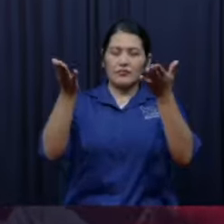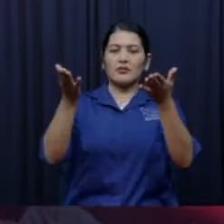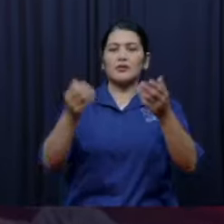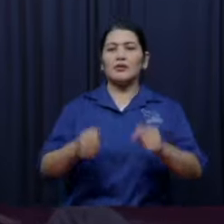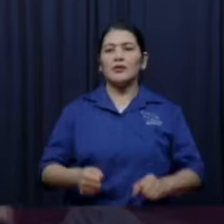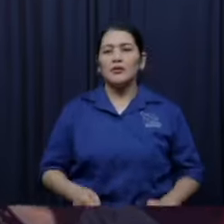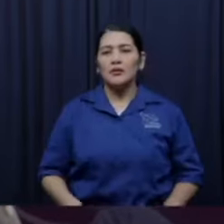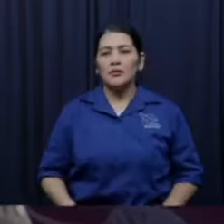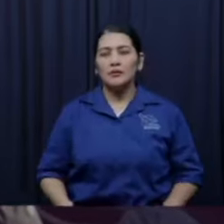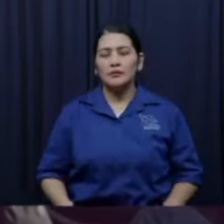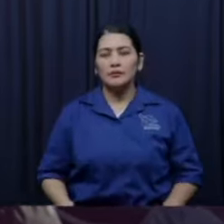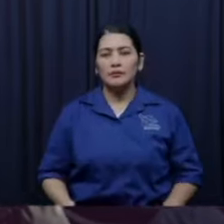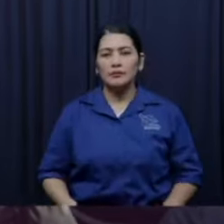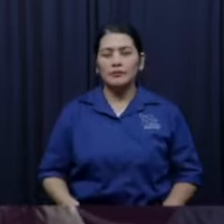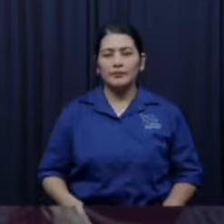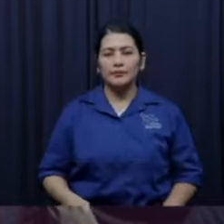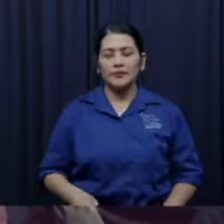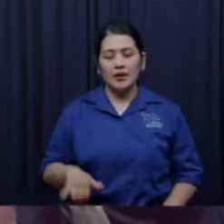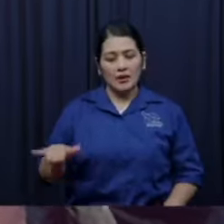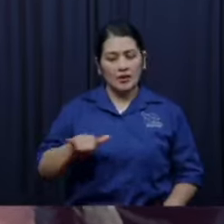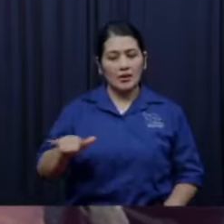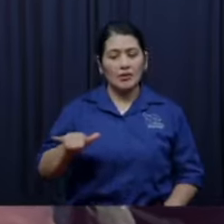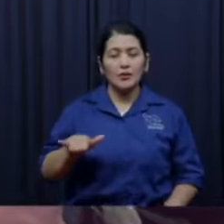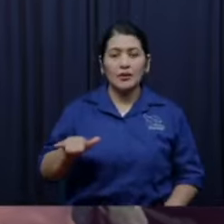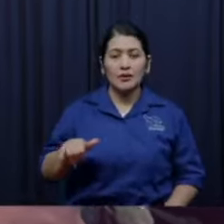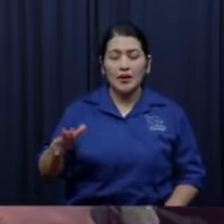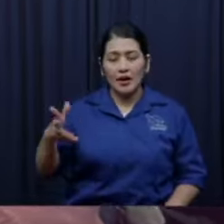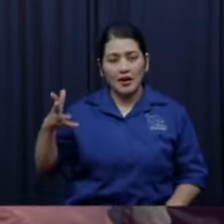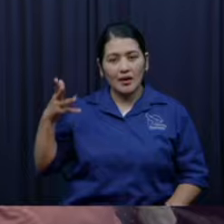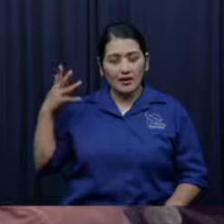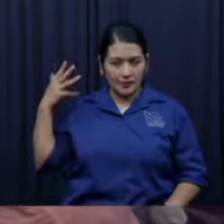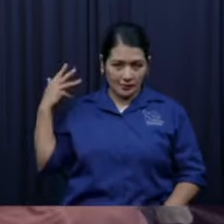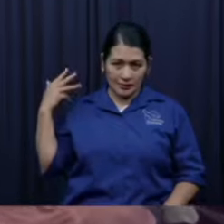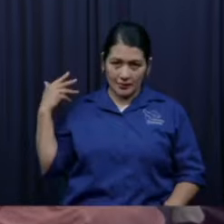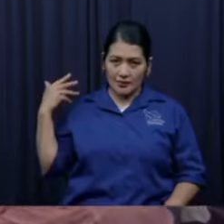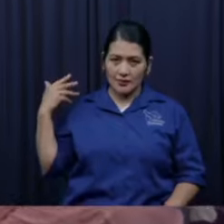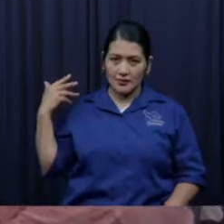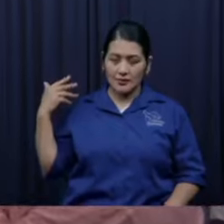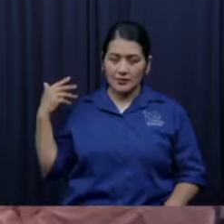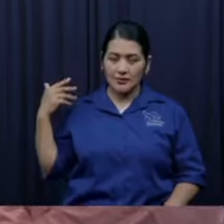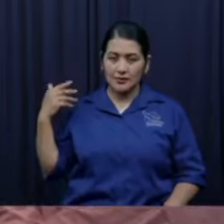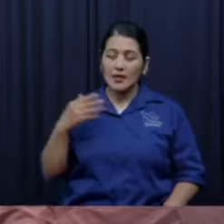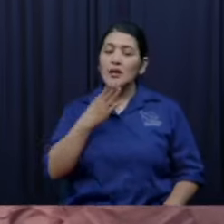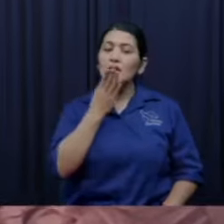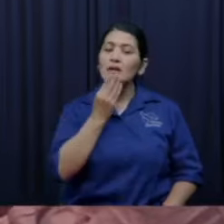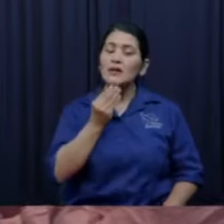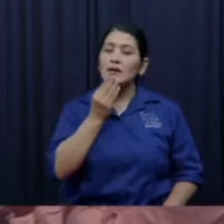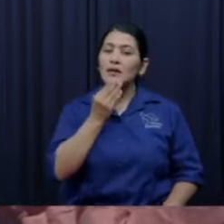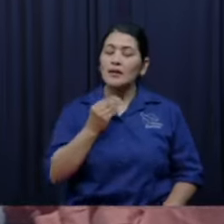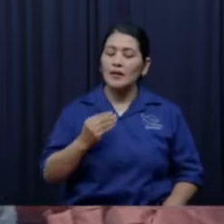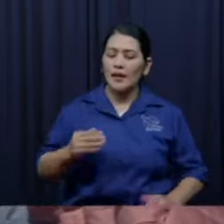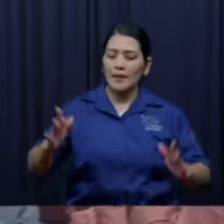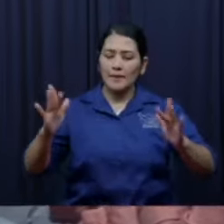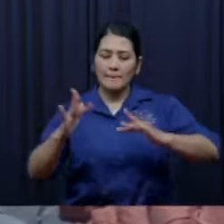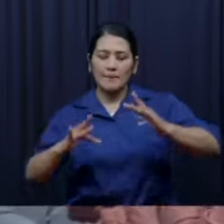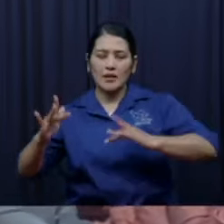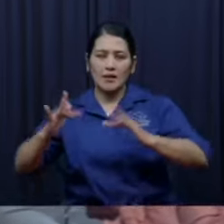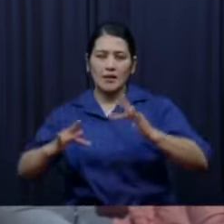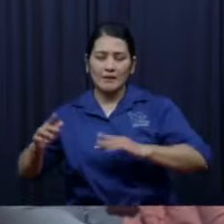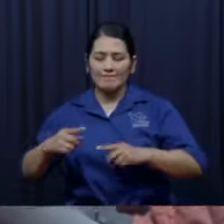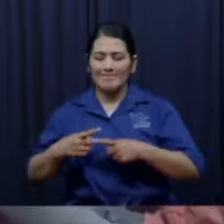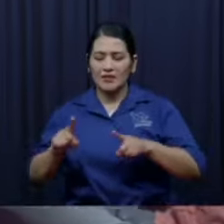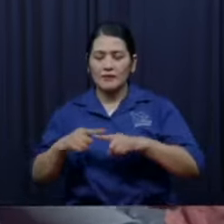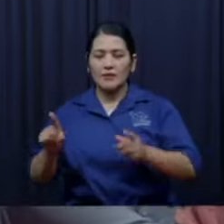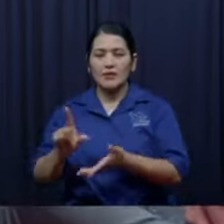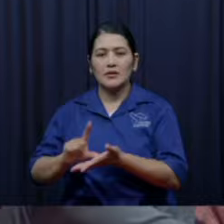Y ellos combatieron contra Jericó, contra Jaica, Baón, contra la Federación de los Amorreos y